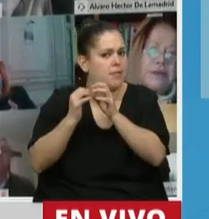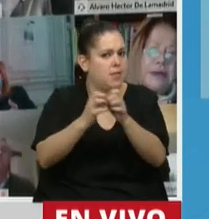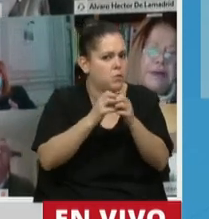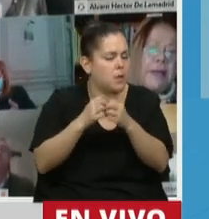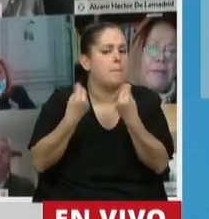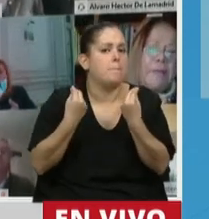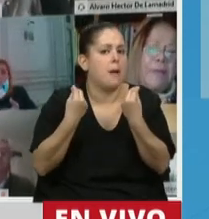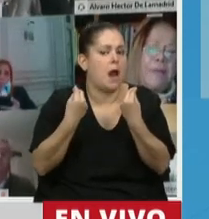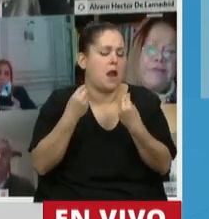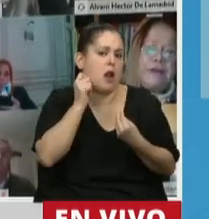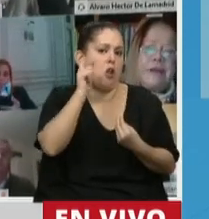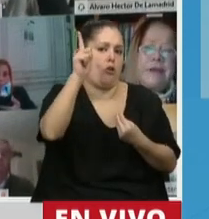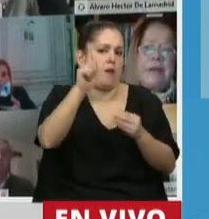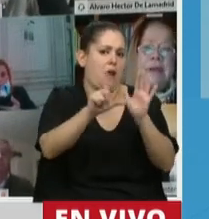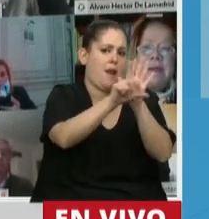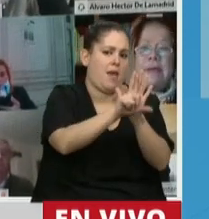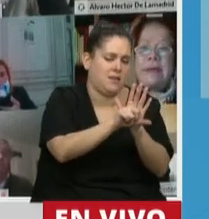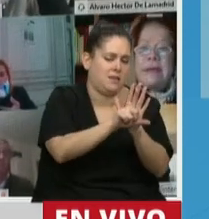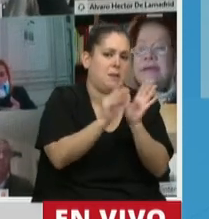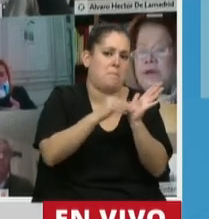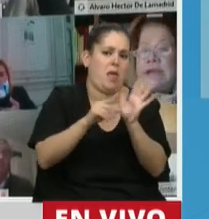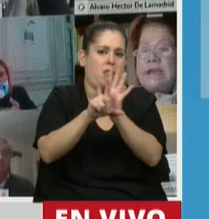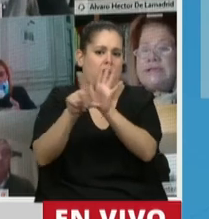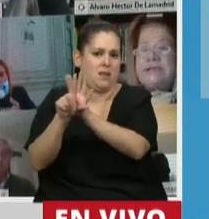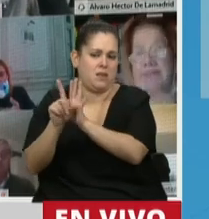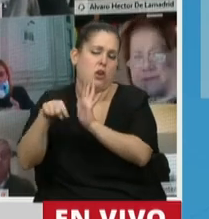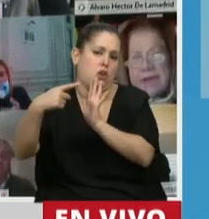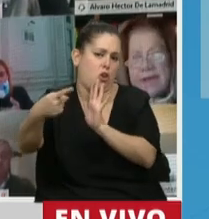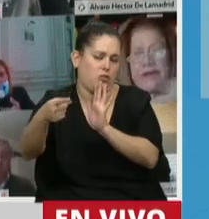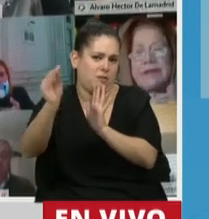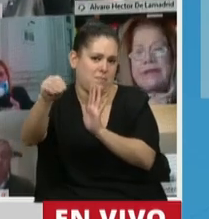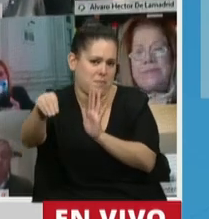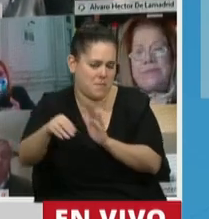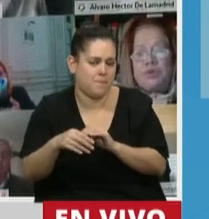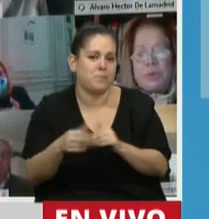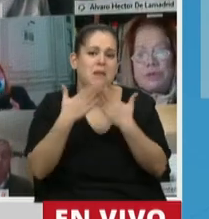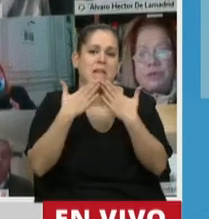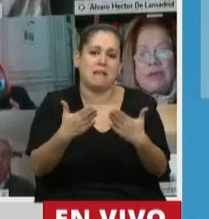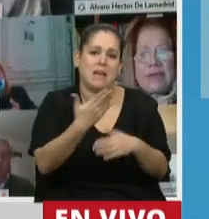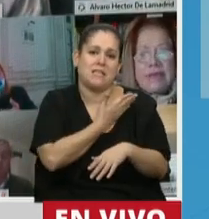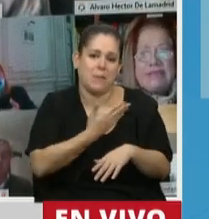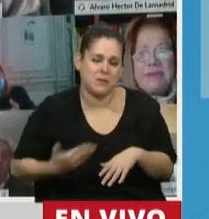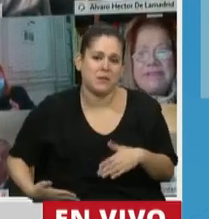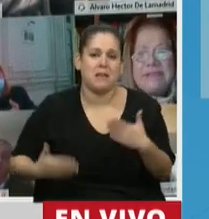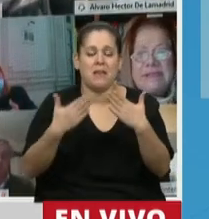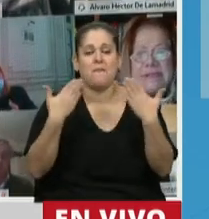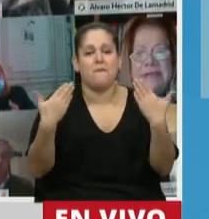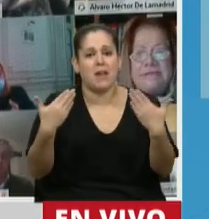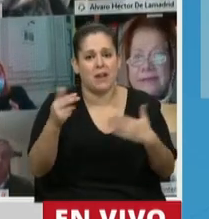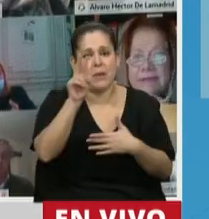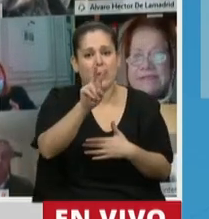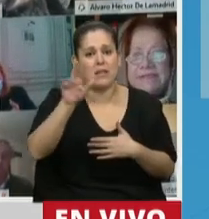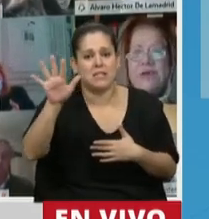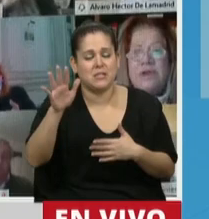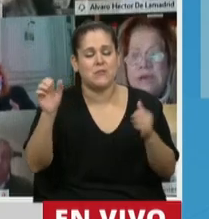estas dos leyes, además de otras tantas, por supuesto. Gracias, Presidente, y feliz 25 de mayo para todos mis